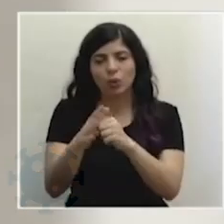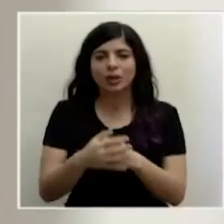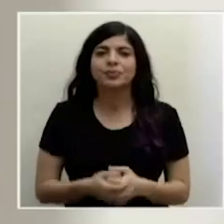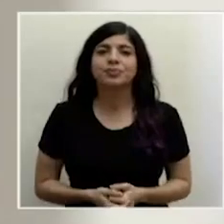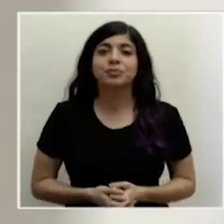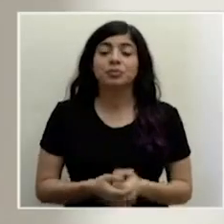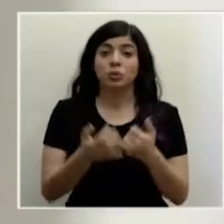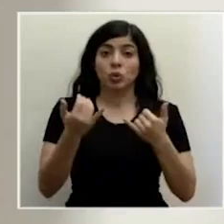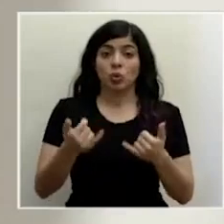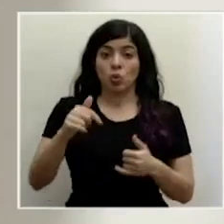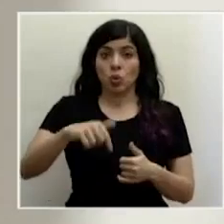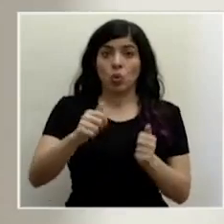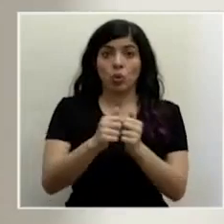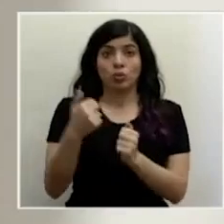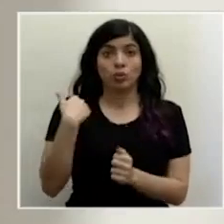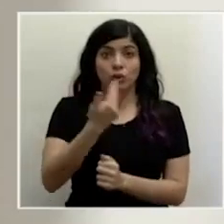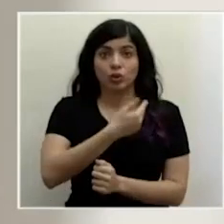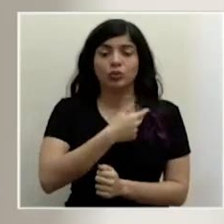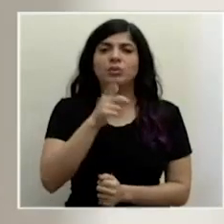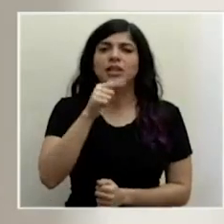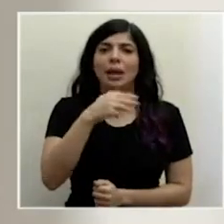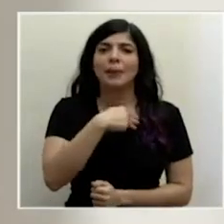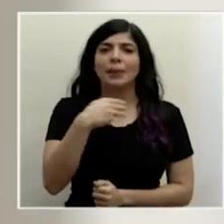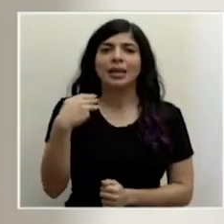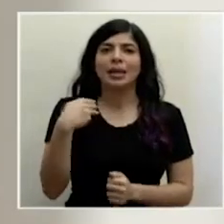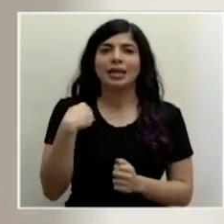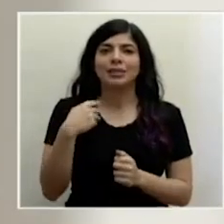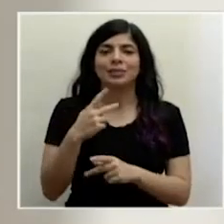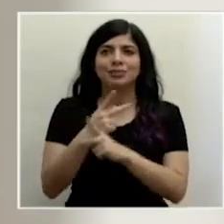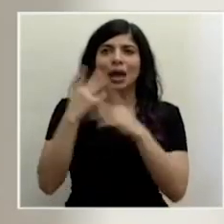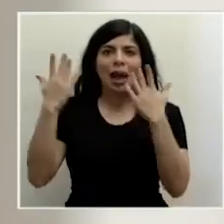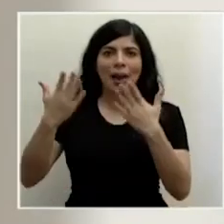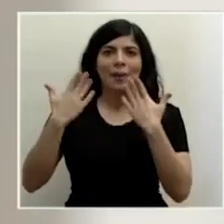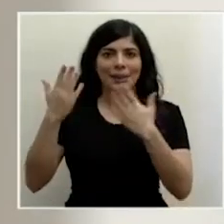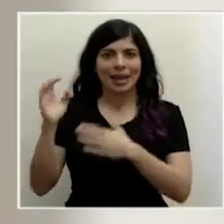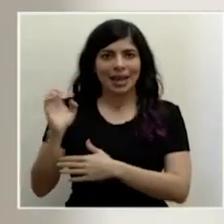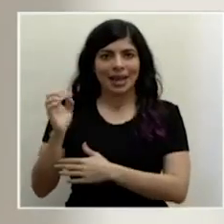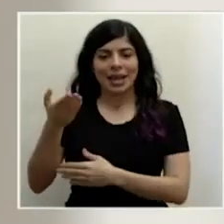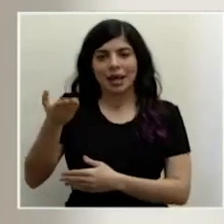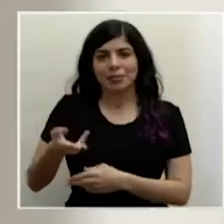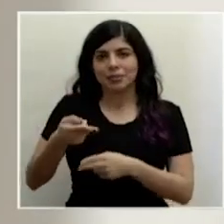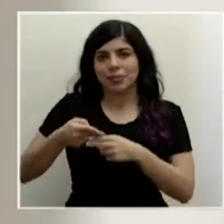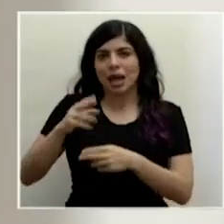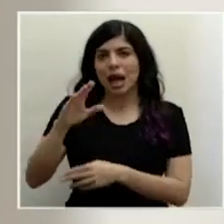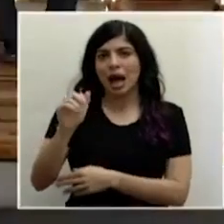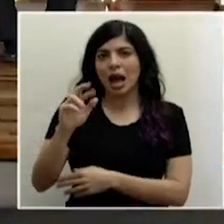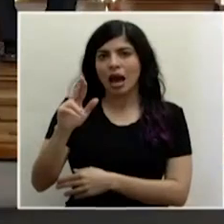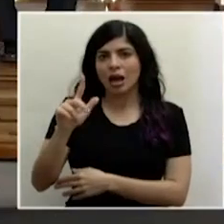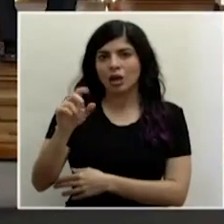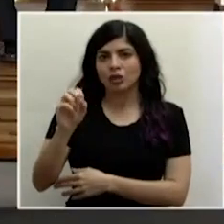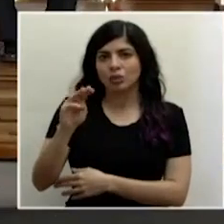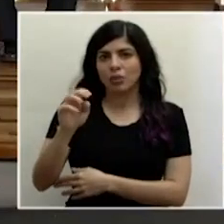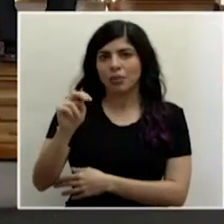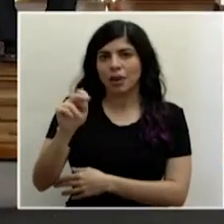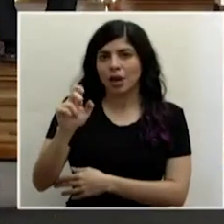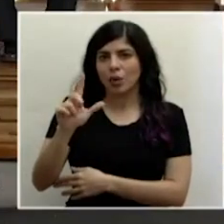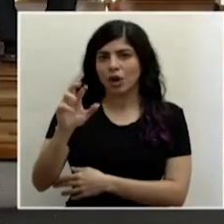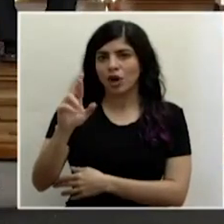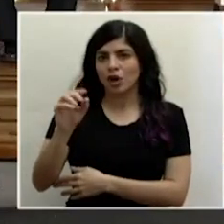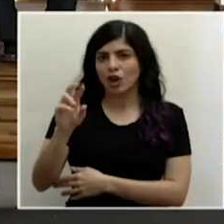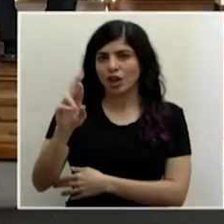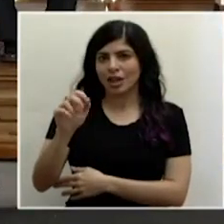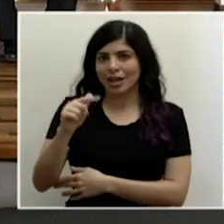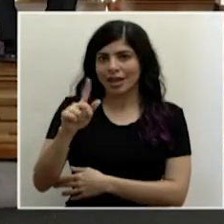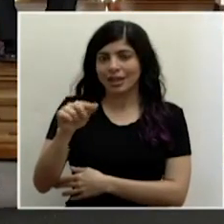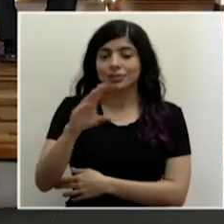Nos acompaña esta tarde el ministro de Ambiente y Energía, el señor Carlos Manuel Rodríguez y el gerente médico de la